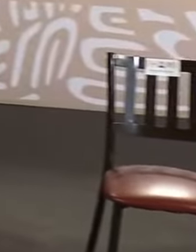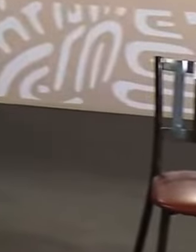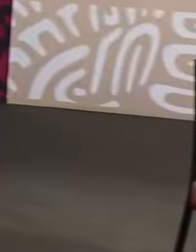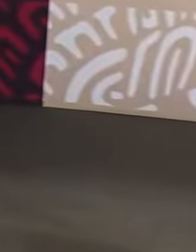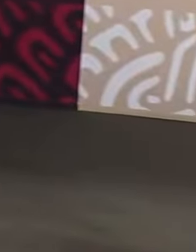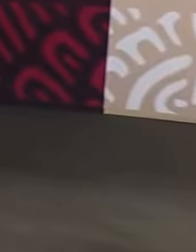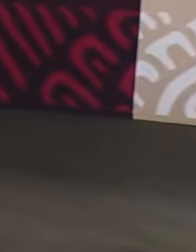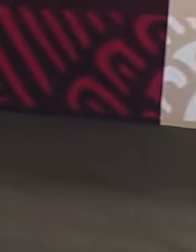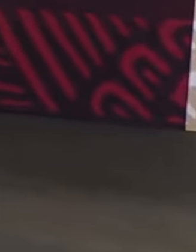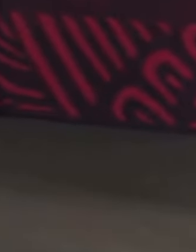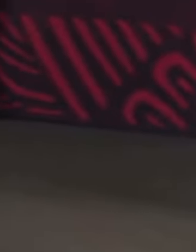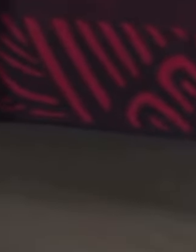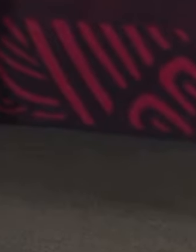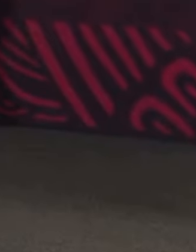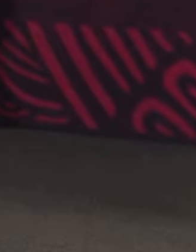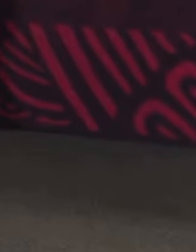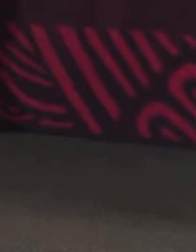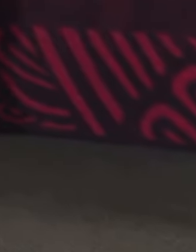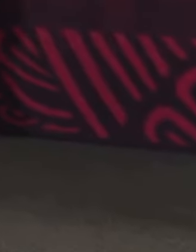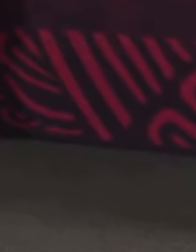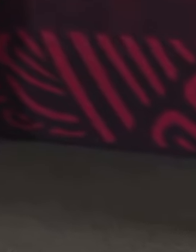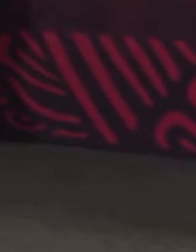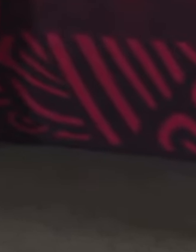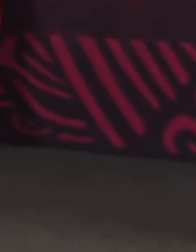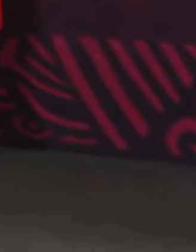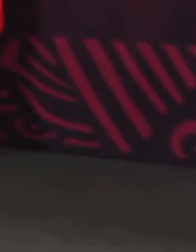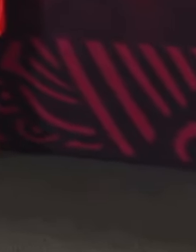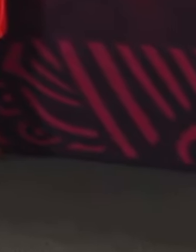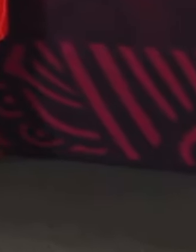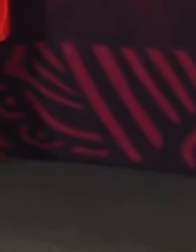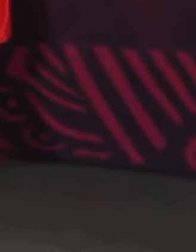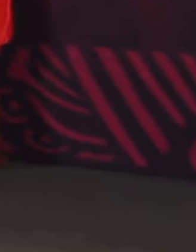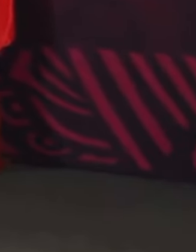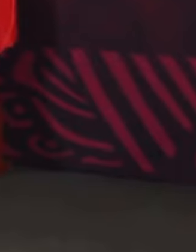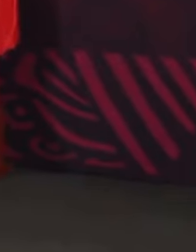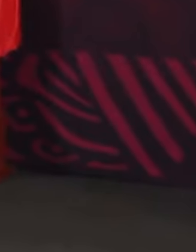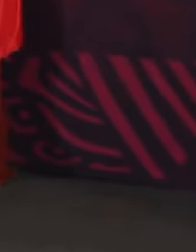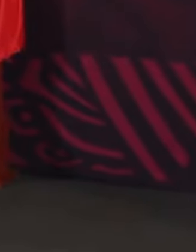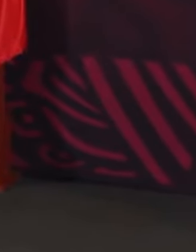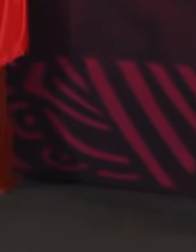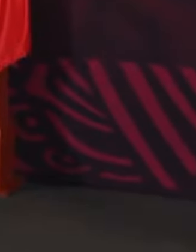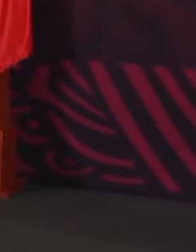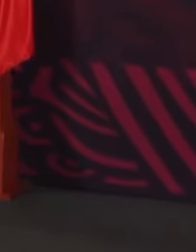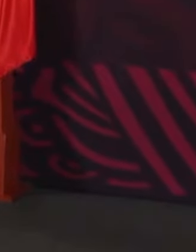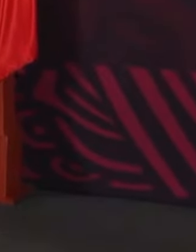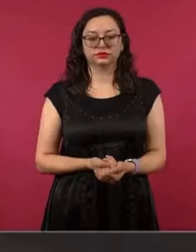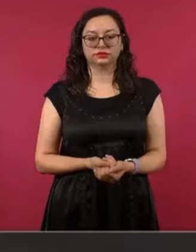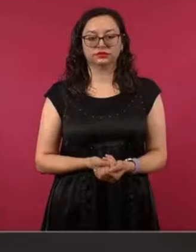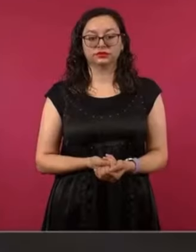Ánimo, aunque estamos tristes porque tenemos una mala noticia,